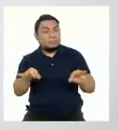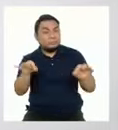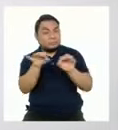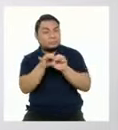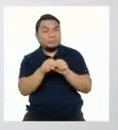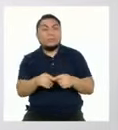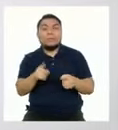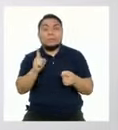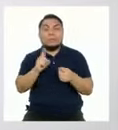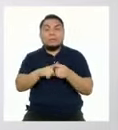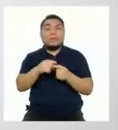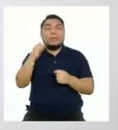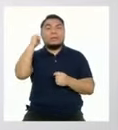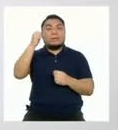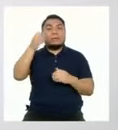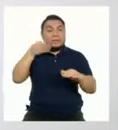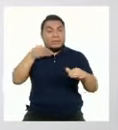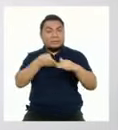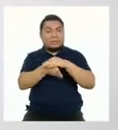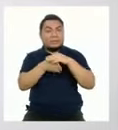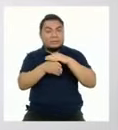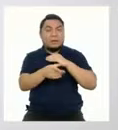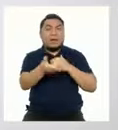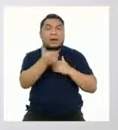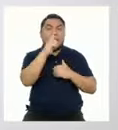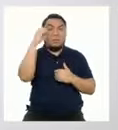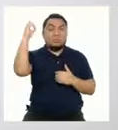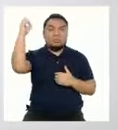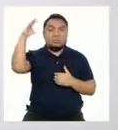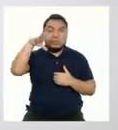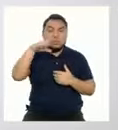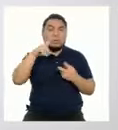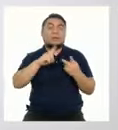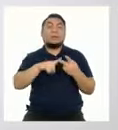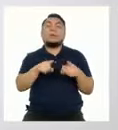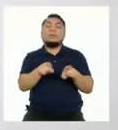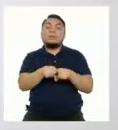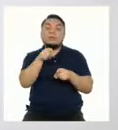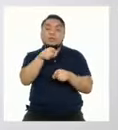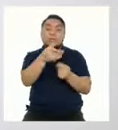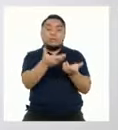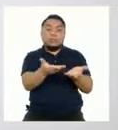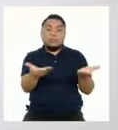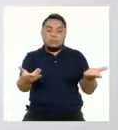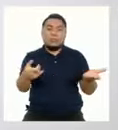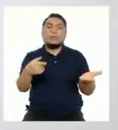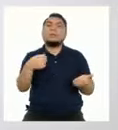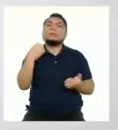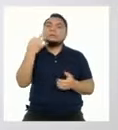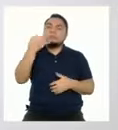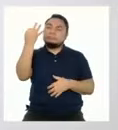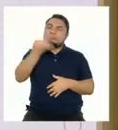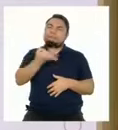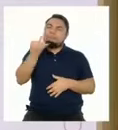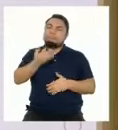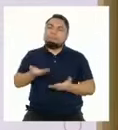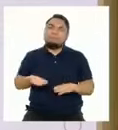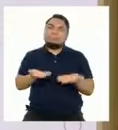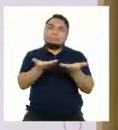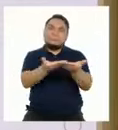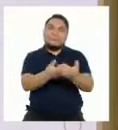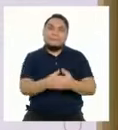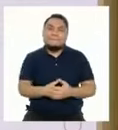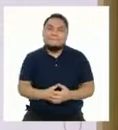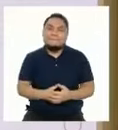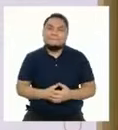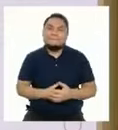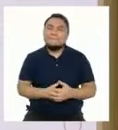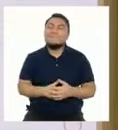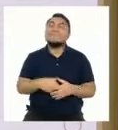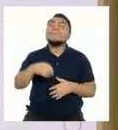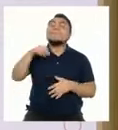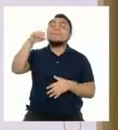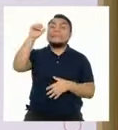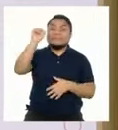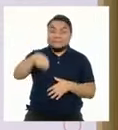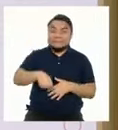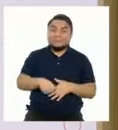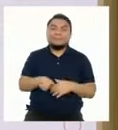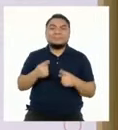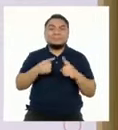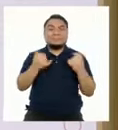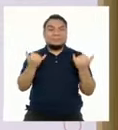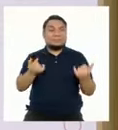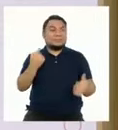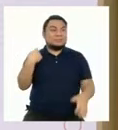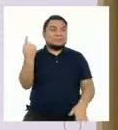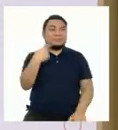solo el derecho al acceso, sino también a que estos recursos que se usen sean de calidad. Sí, pero nos hemos dado